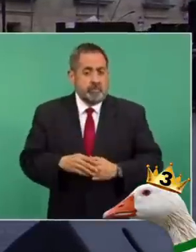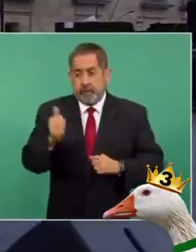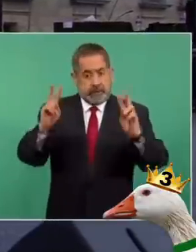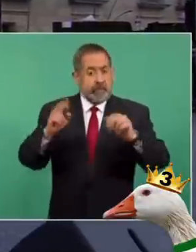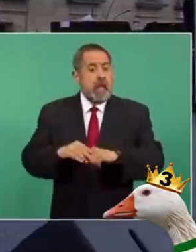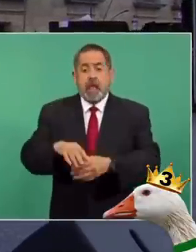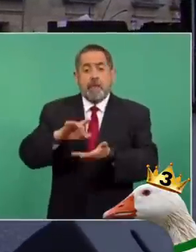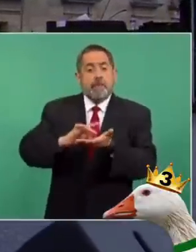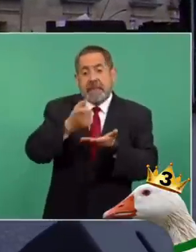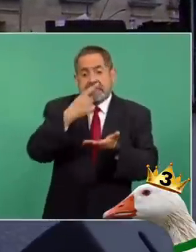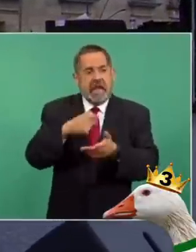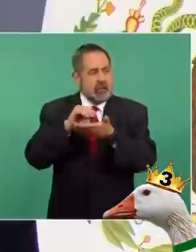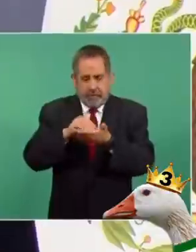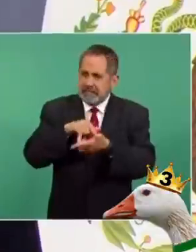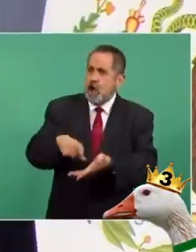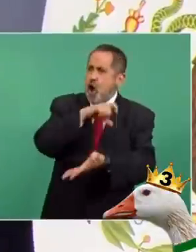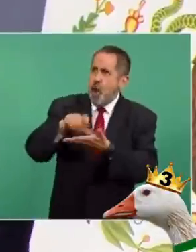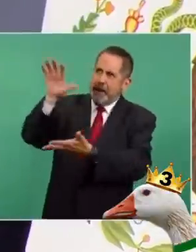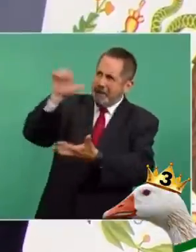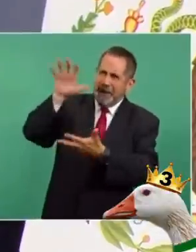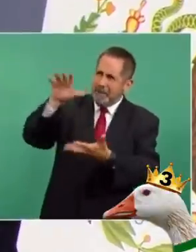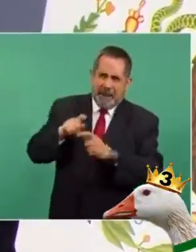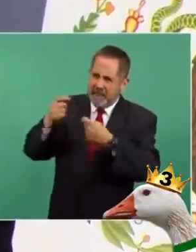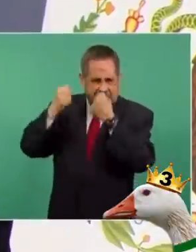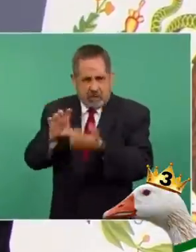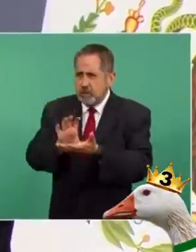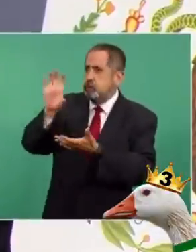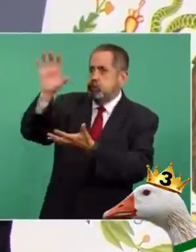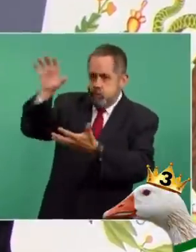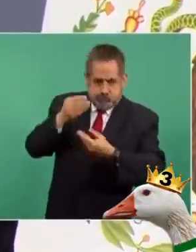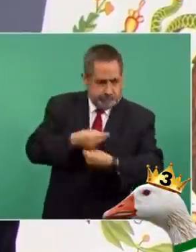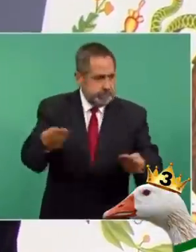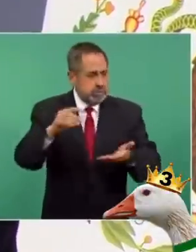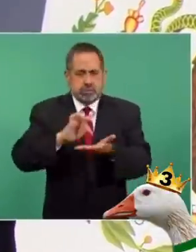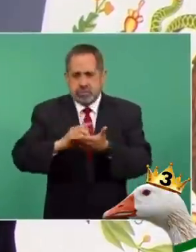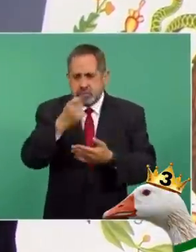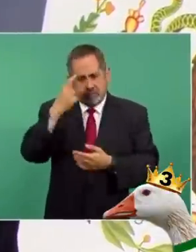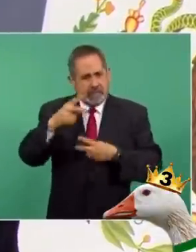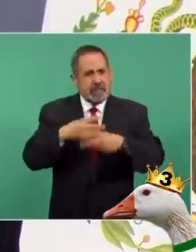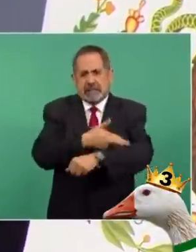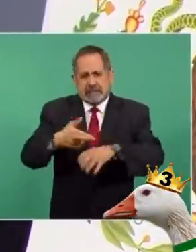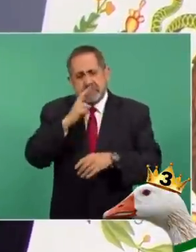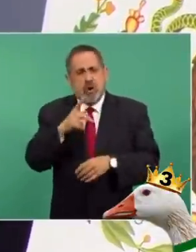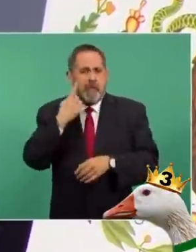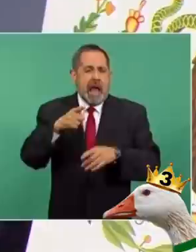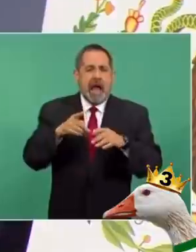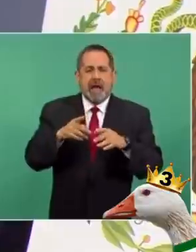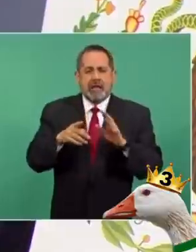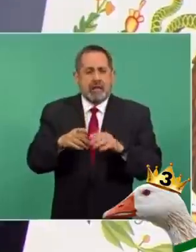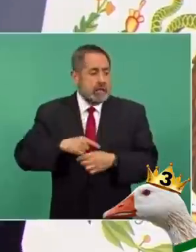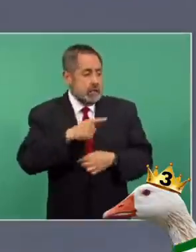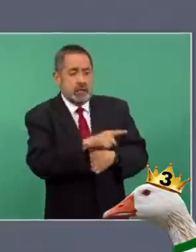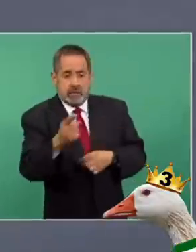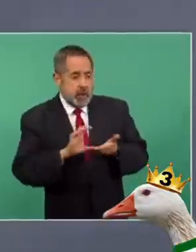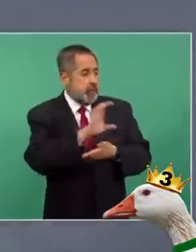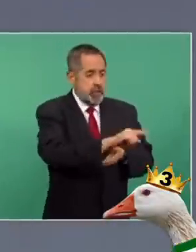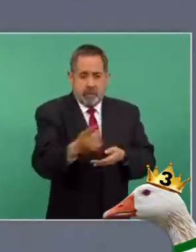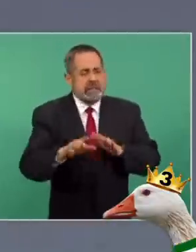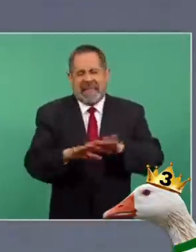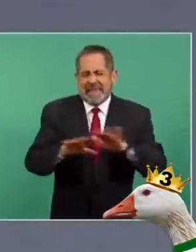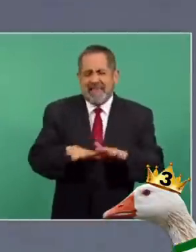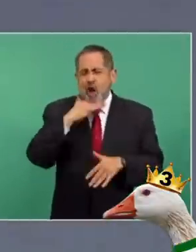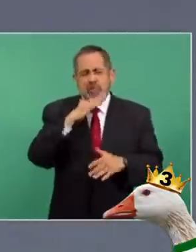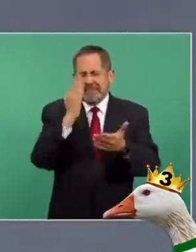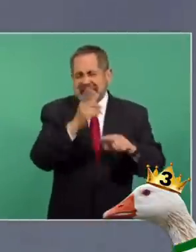consolidadas de medicina en México y en el extranjero para perfeccionar el sistema de abasto y distribución sin intermediarios ni